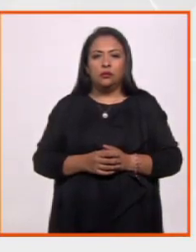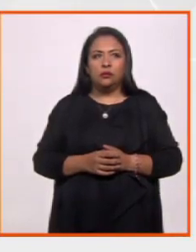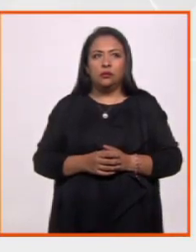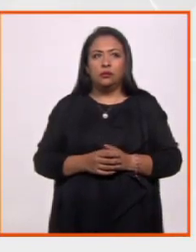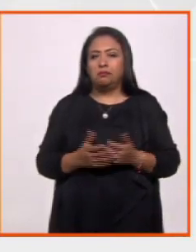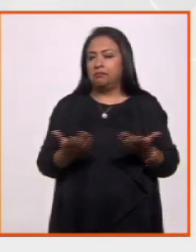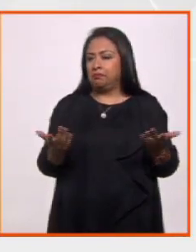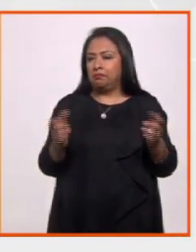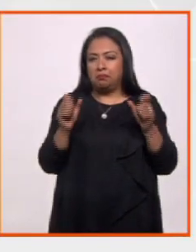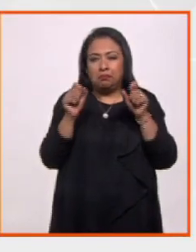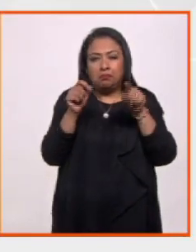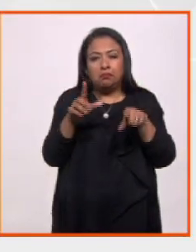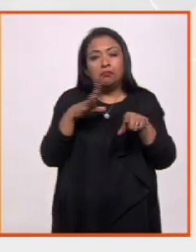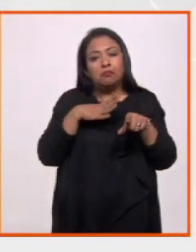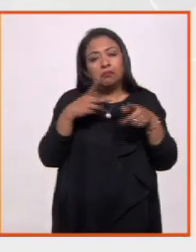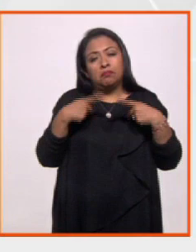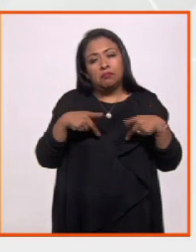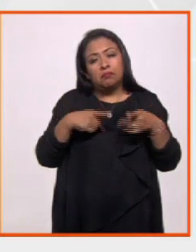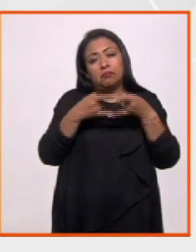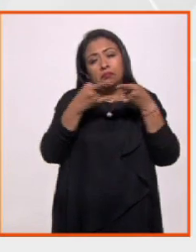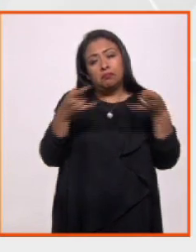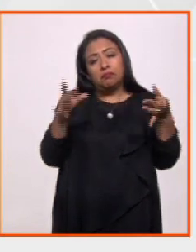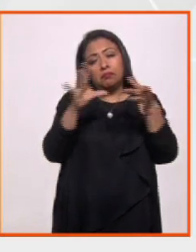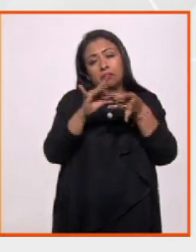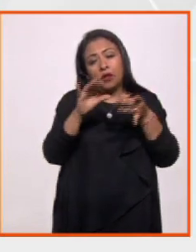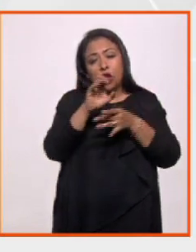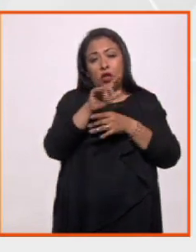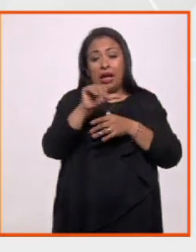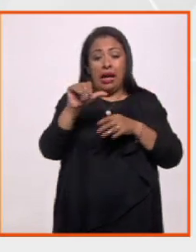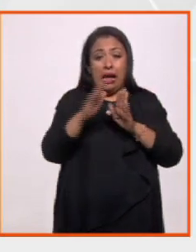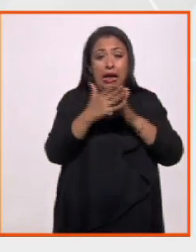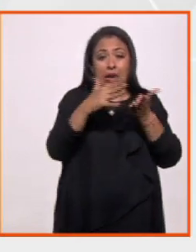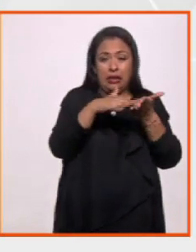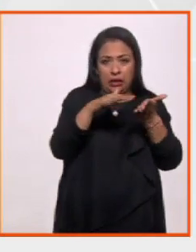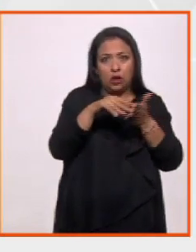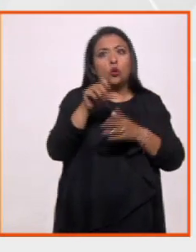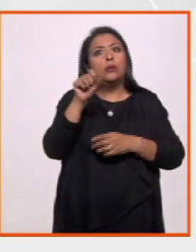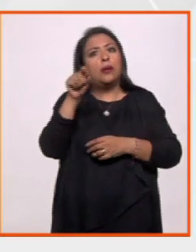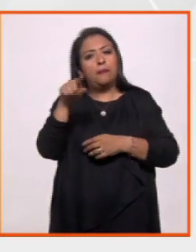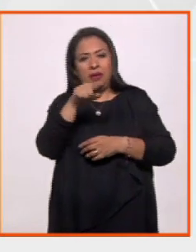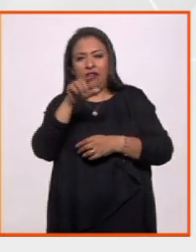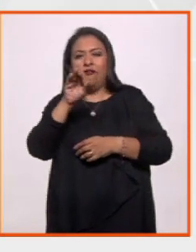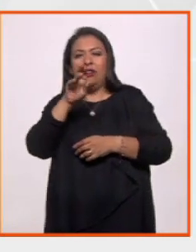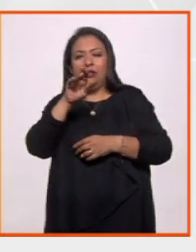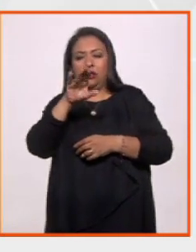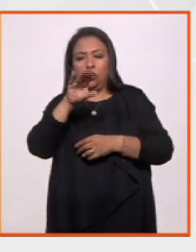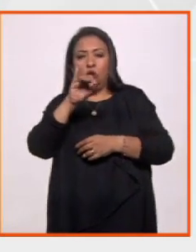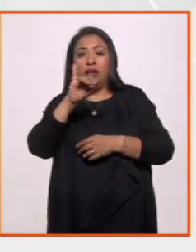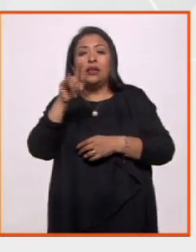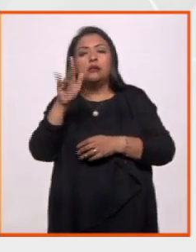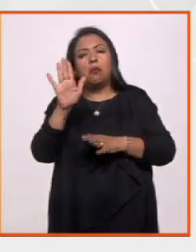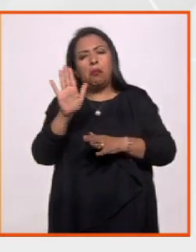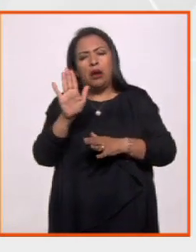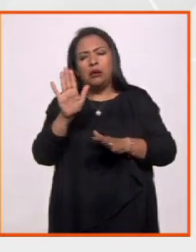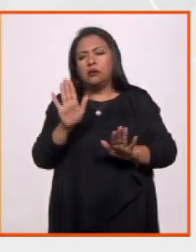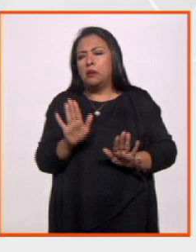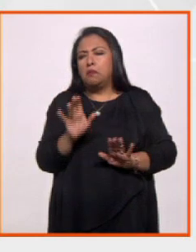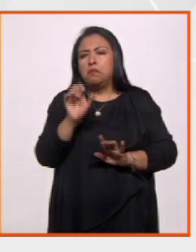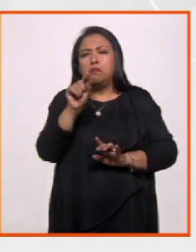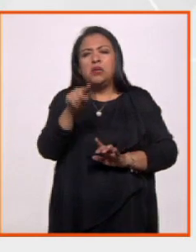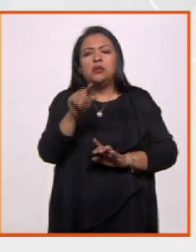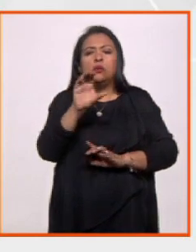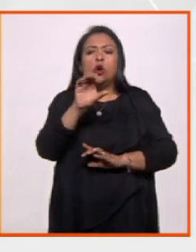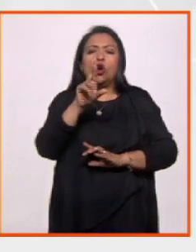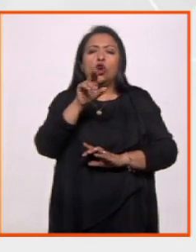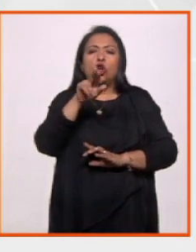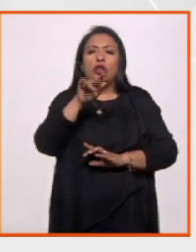Bueno, así como hay cronistas literarios, también Francisco Icaza se puede considerar una especie, Karen, de